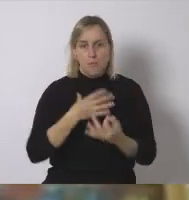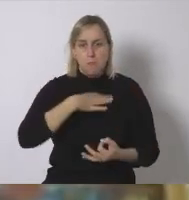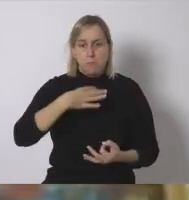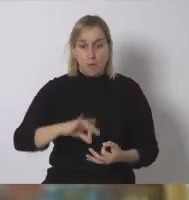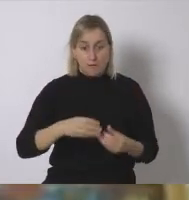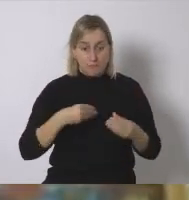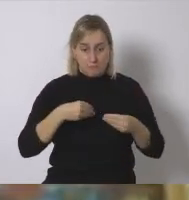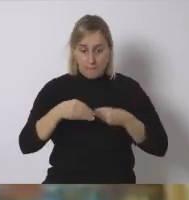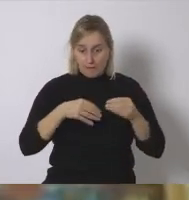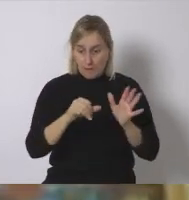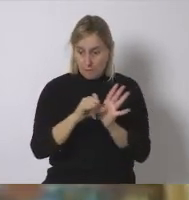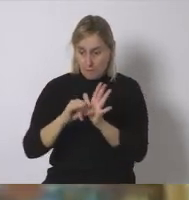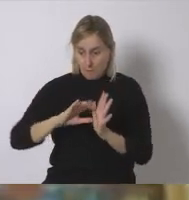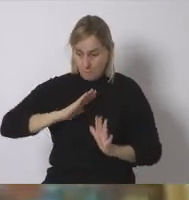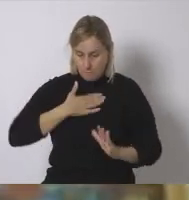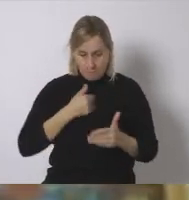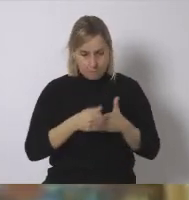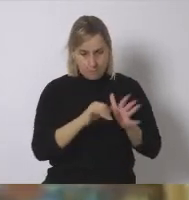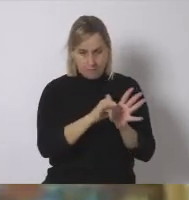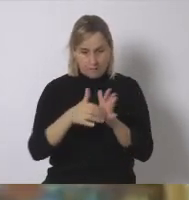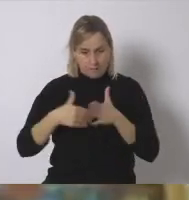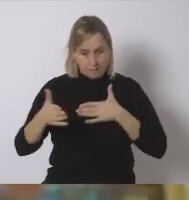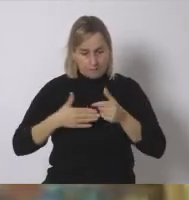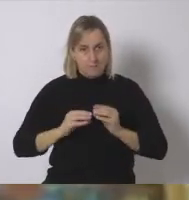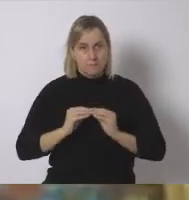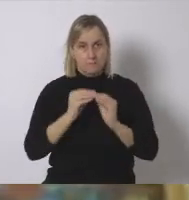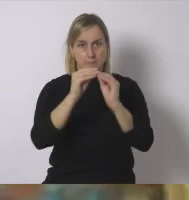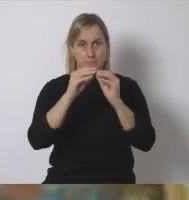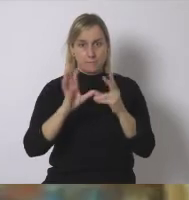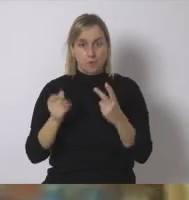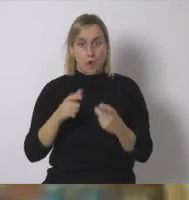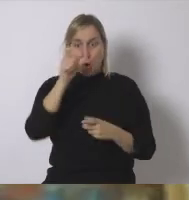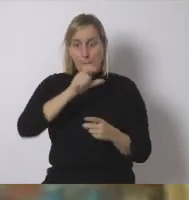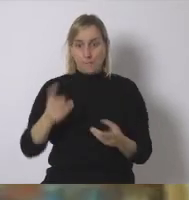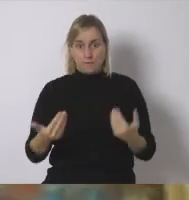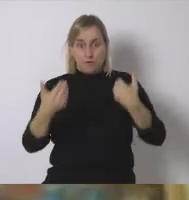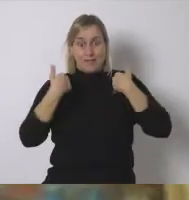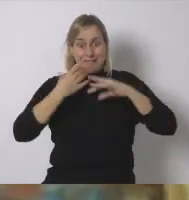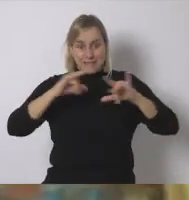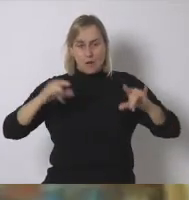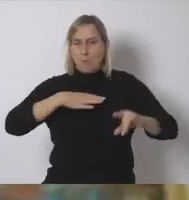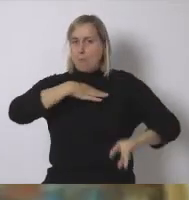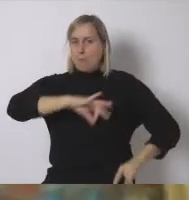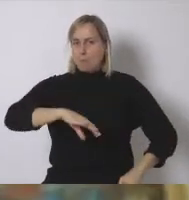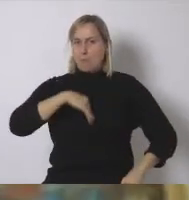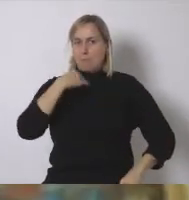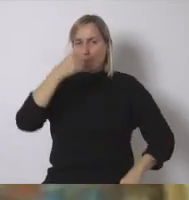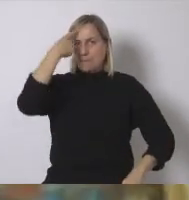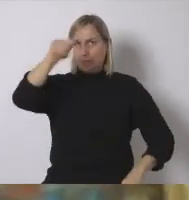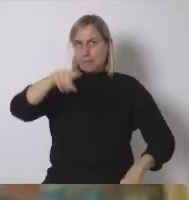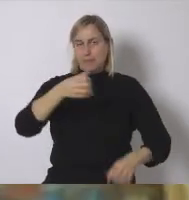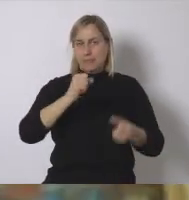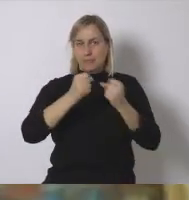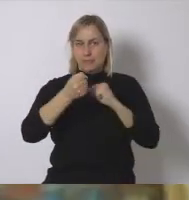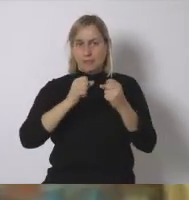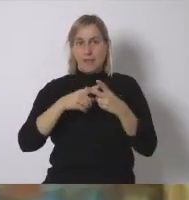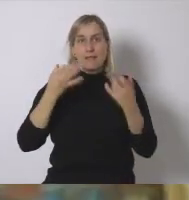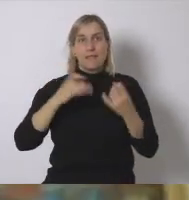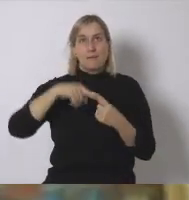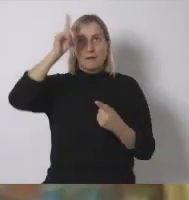los materiales propios deben de poder manejarse por las personas del territorio deben de estar a escala humano